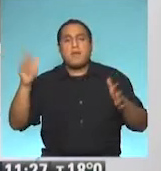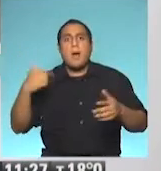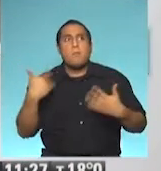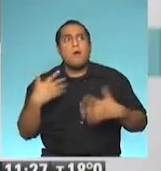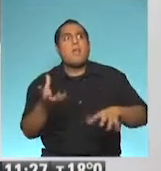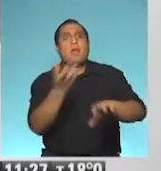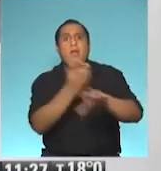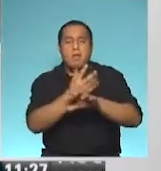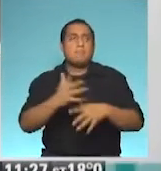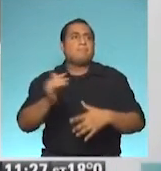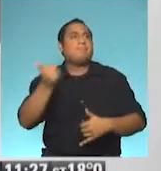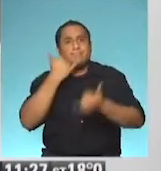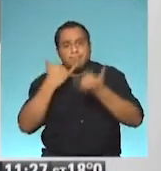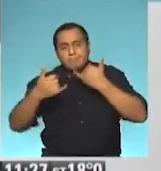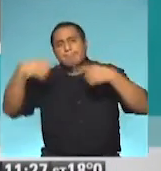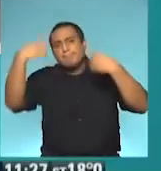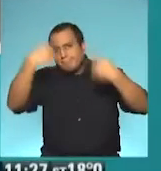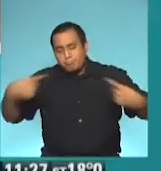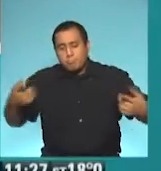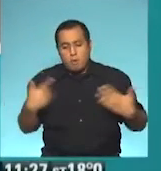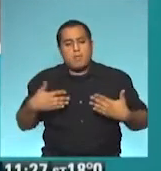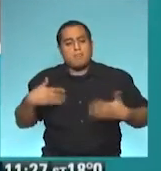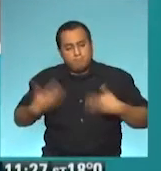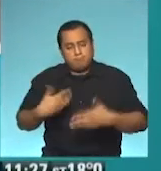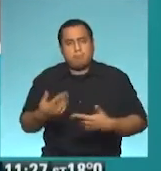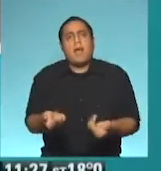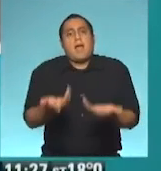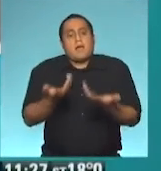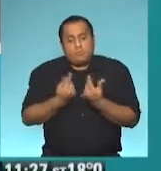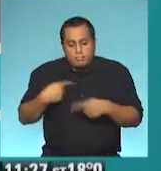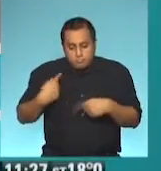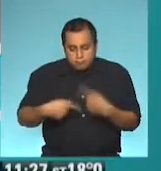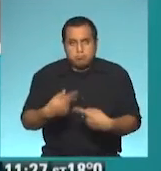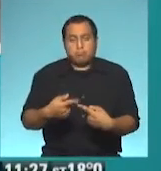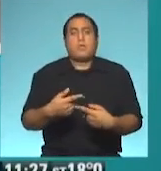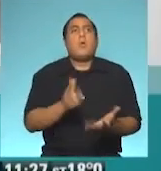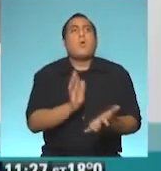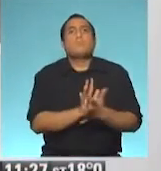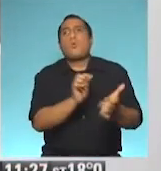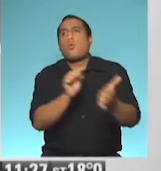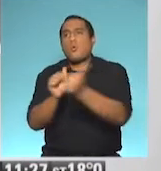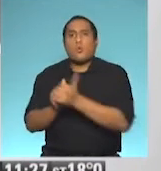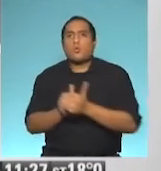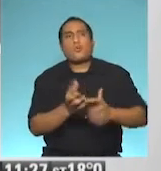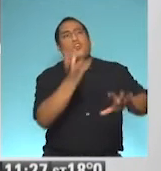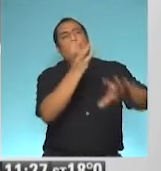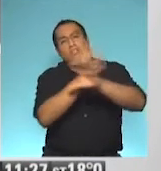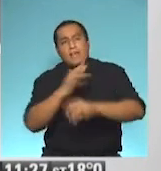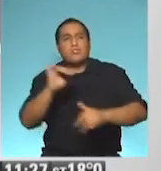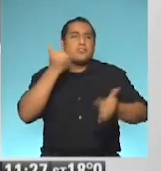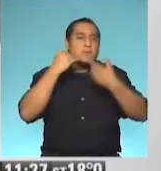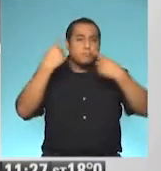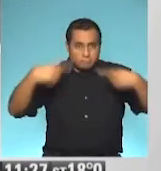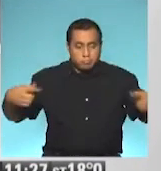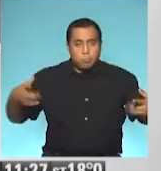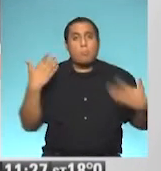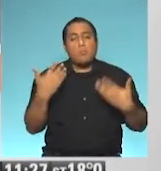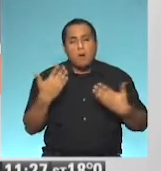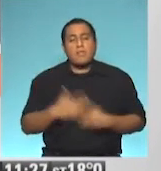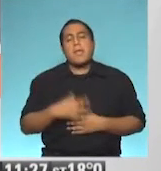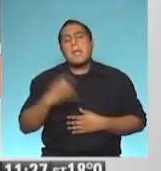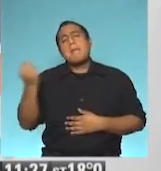tecnología, como un montón de situaciones que pueden hacer que nos sintamos acompañados y acercarnos, por supuesto, a lo